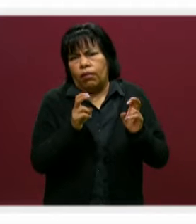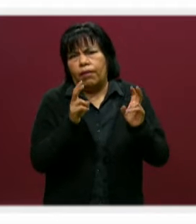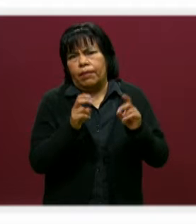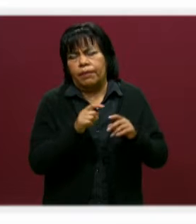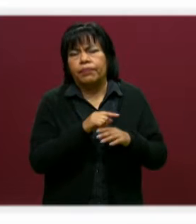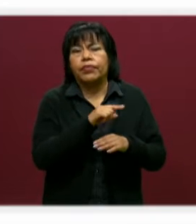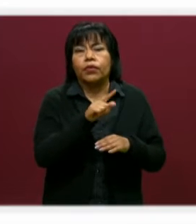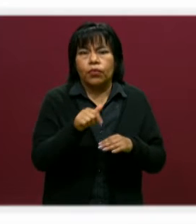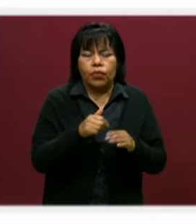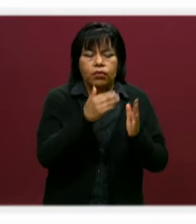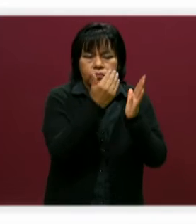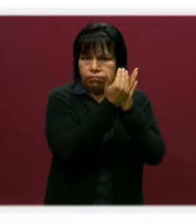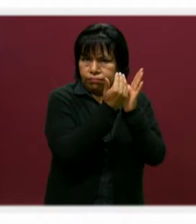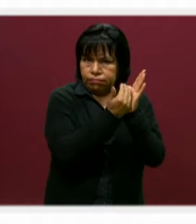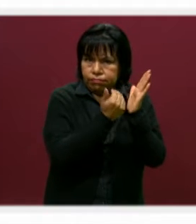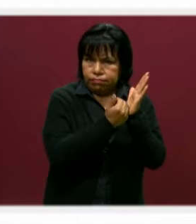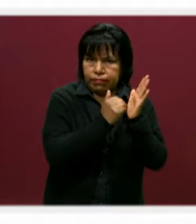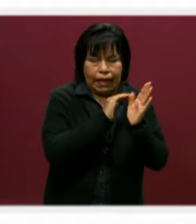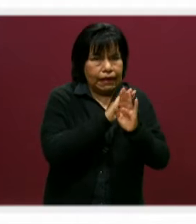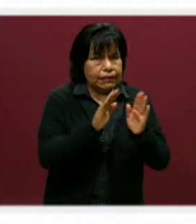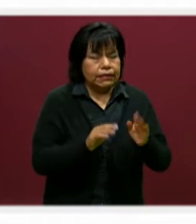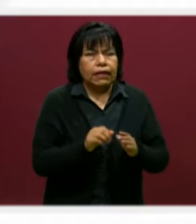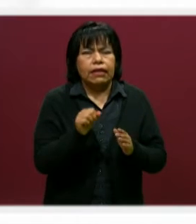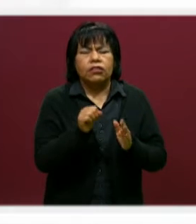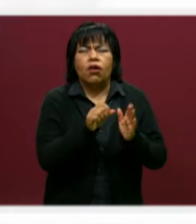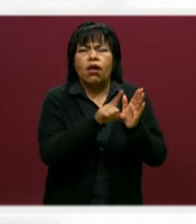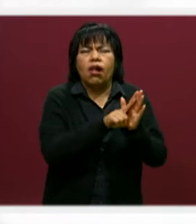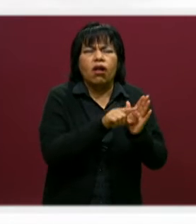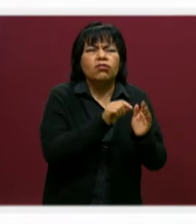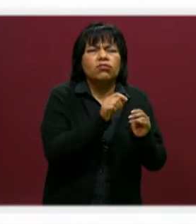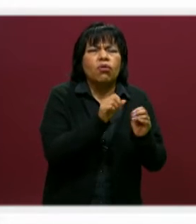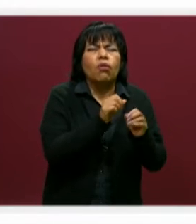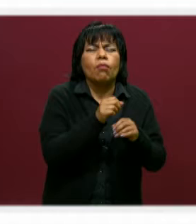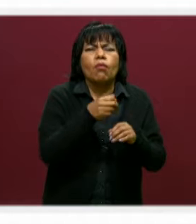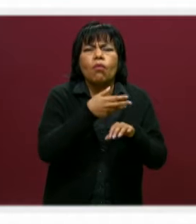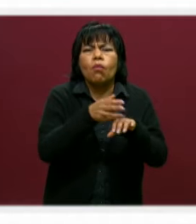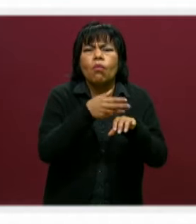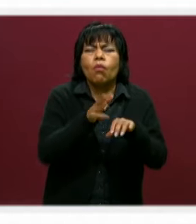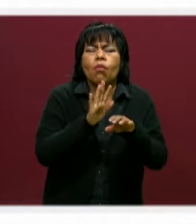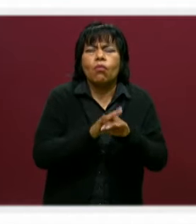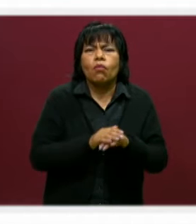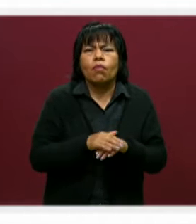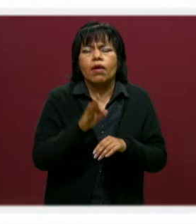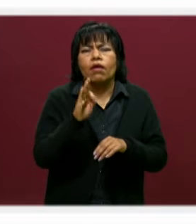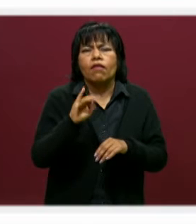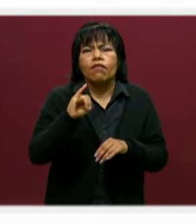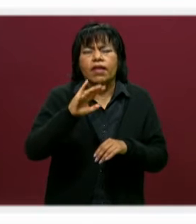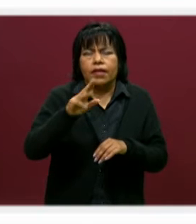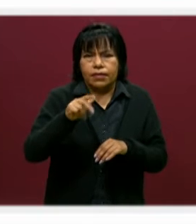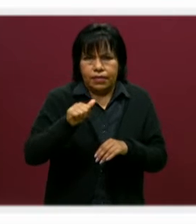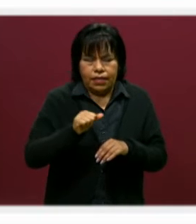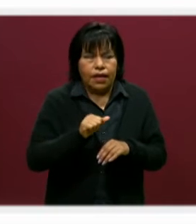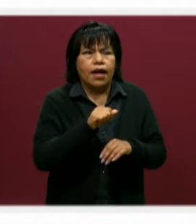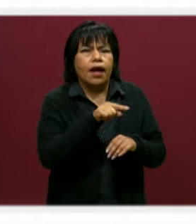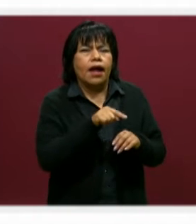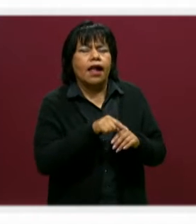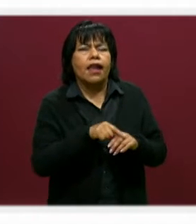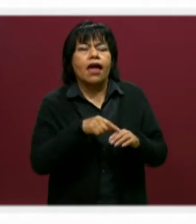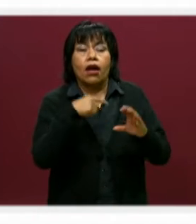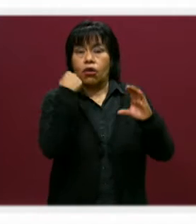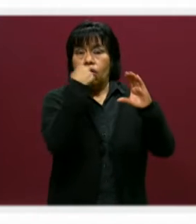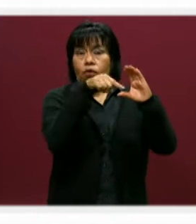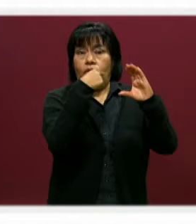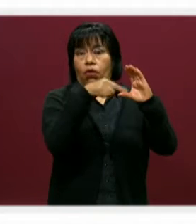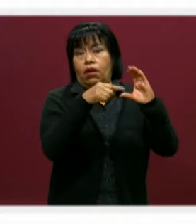hecho el registro de los datos, pues pueden ya solicitar lo que es el número de la ficha de admisión al correo